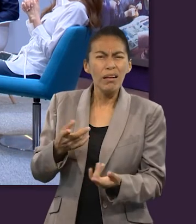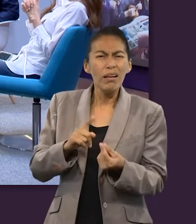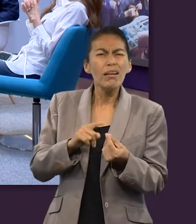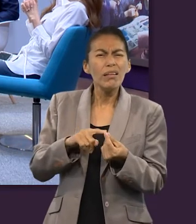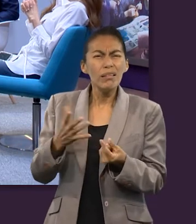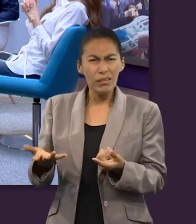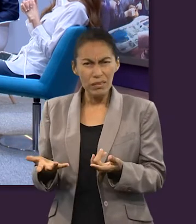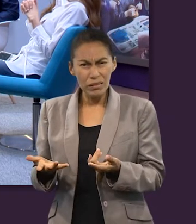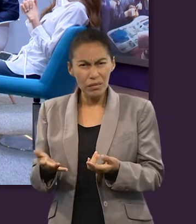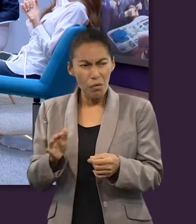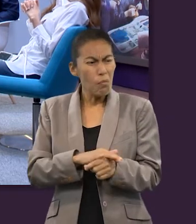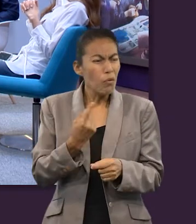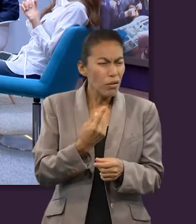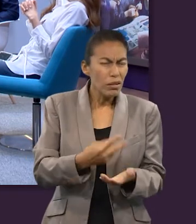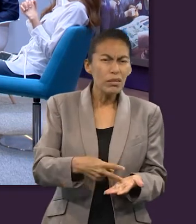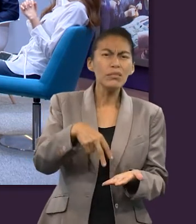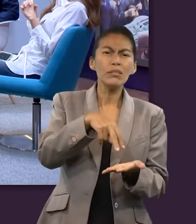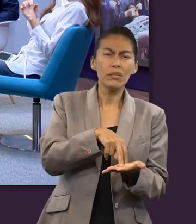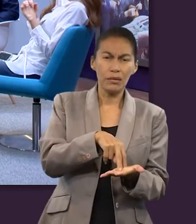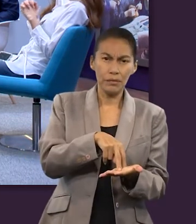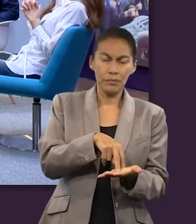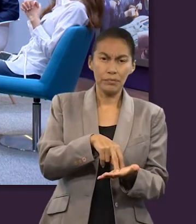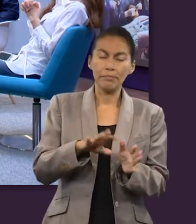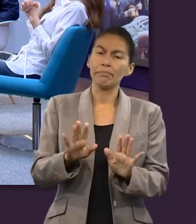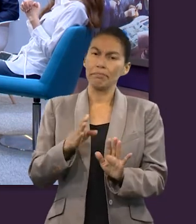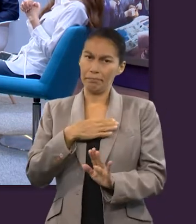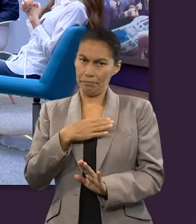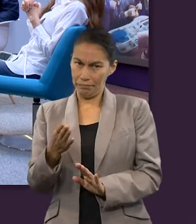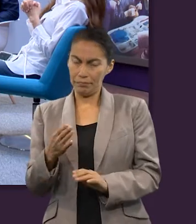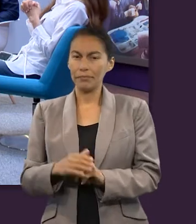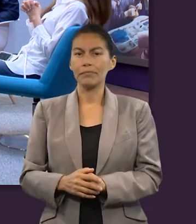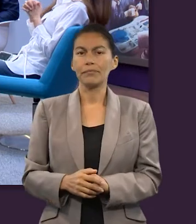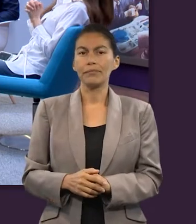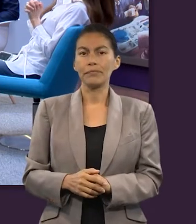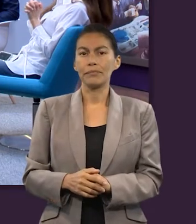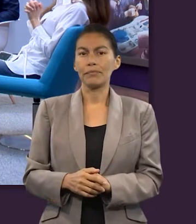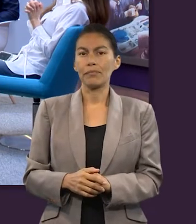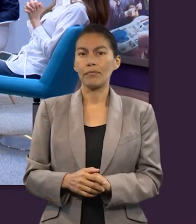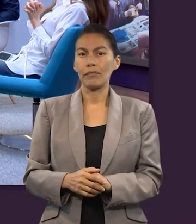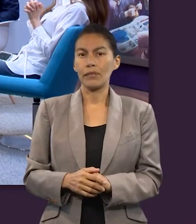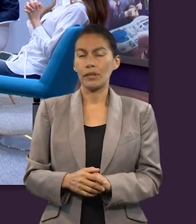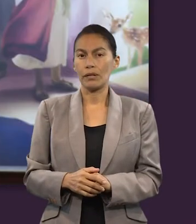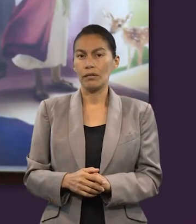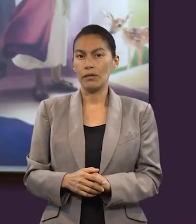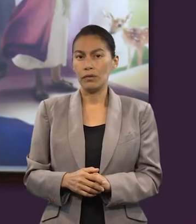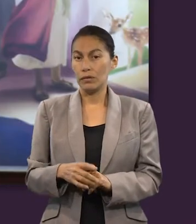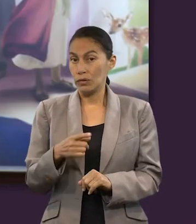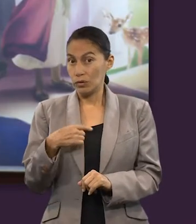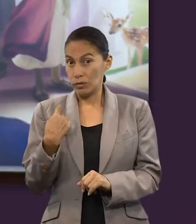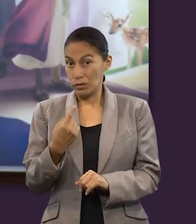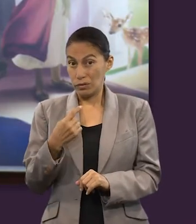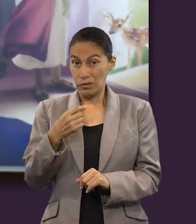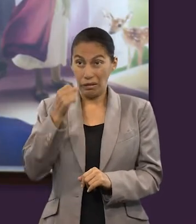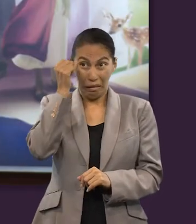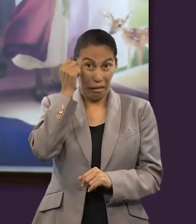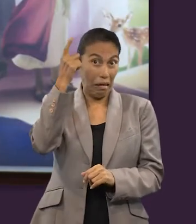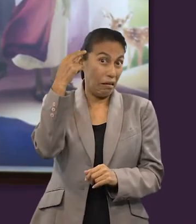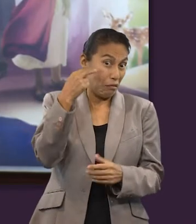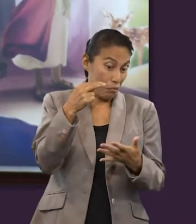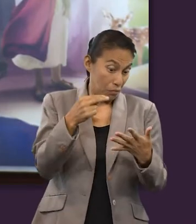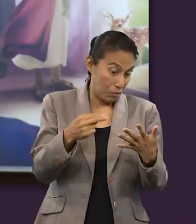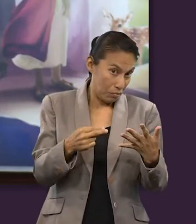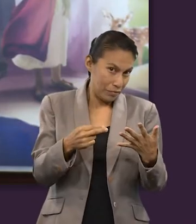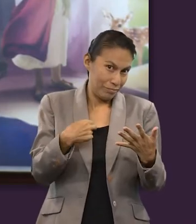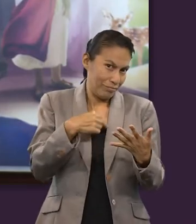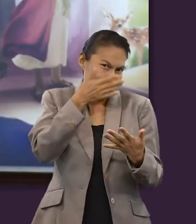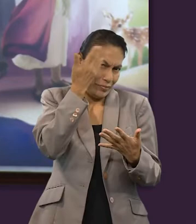serán y por qué fue que resucitaron? Bueno, es imposible especular nombres. En lo